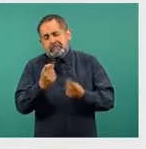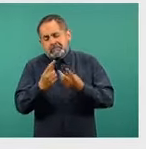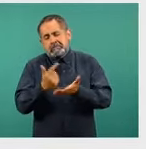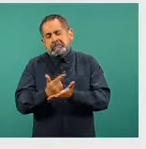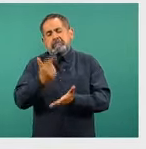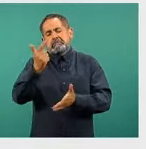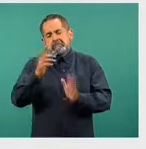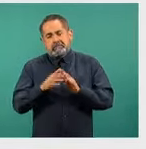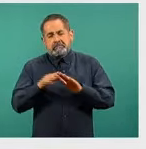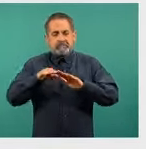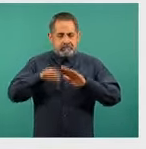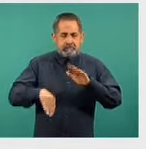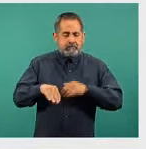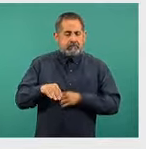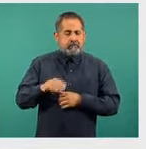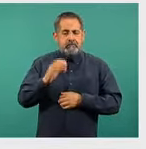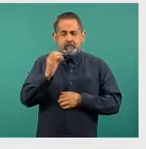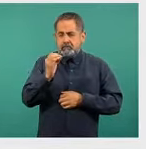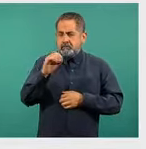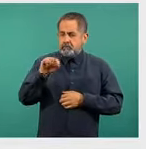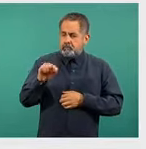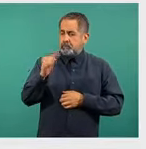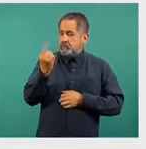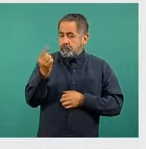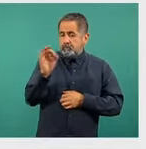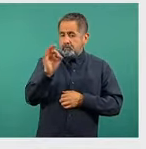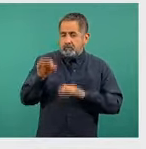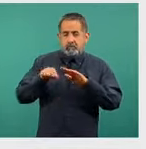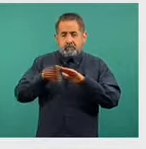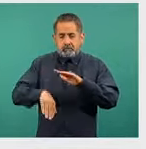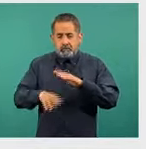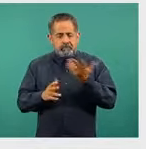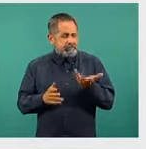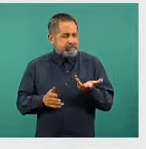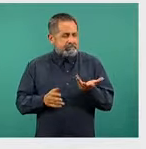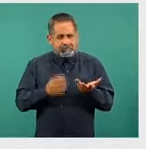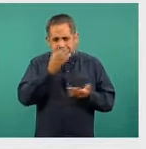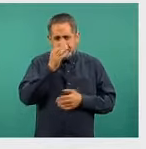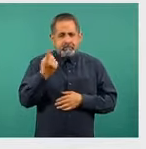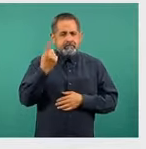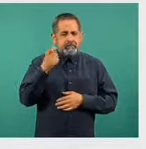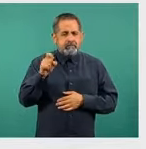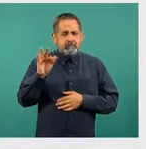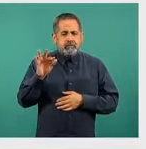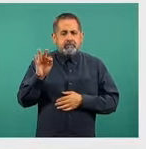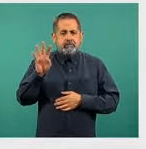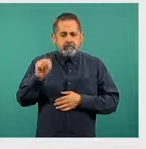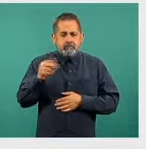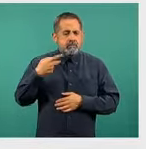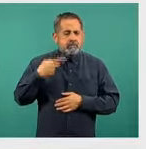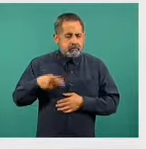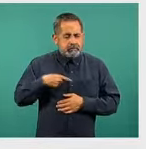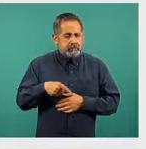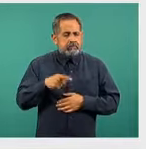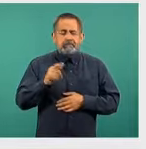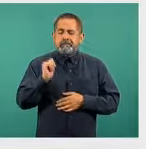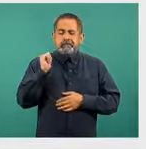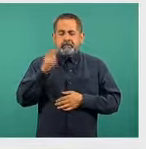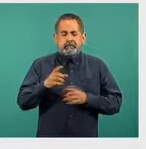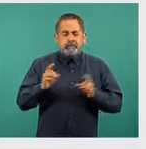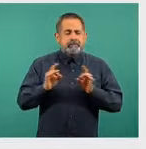representan menos del 1% de la gran totalidad de exábitos que han ocurrido. Son sólo 149 personas las que